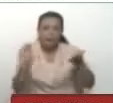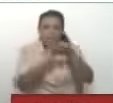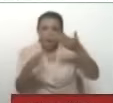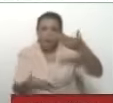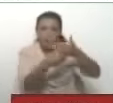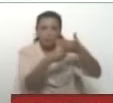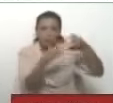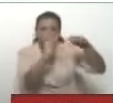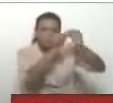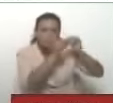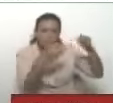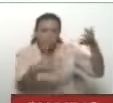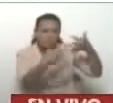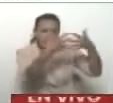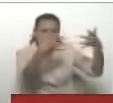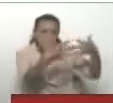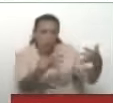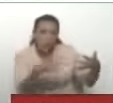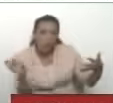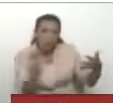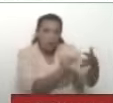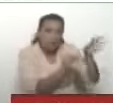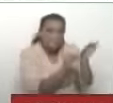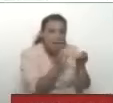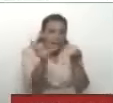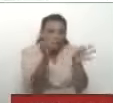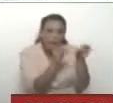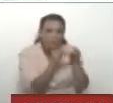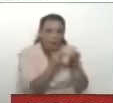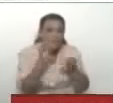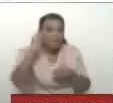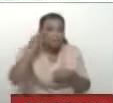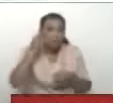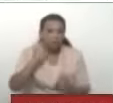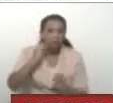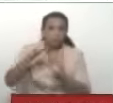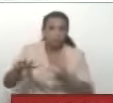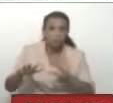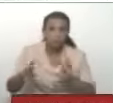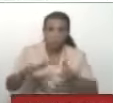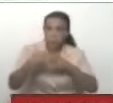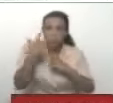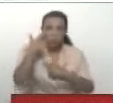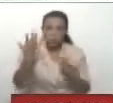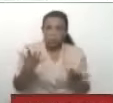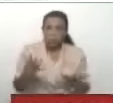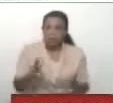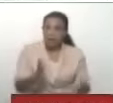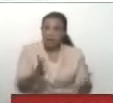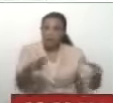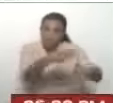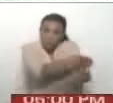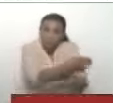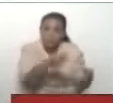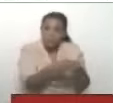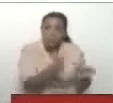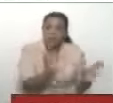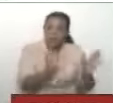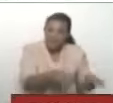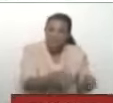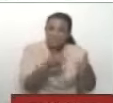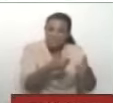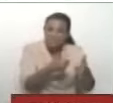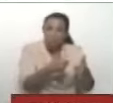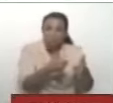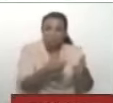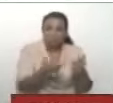Que luego contribuyen. Adelantando escenarios. Que cuando no se produzca la situación favorable para los Estados Unidos. Desacreditar